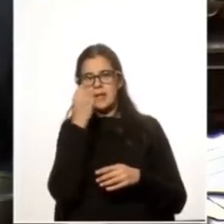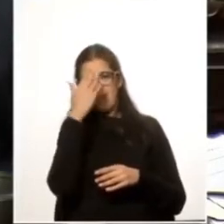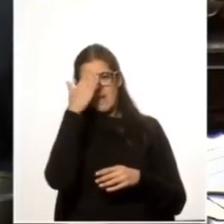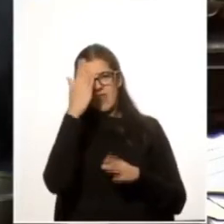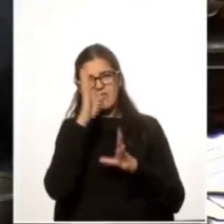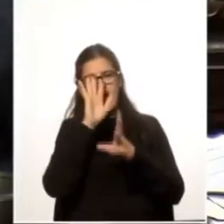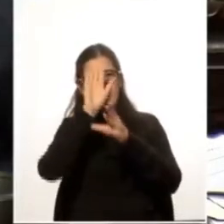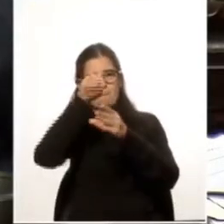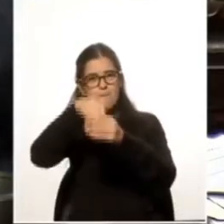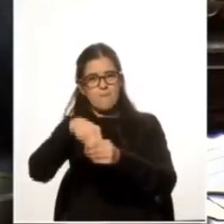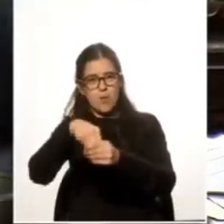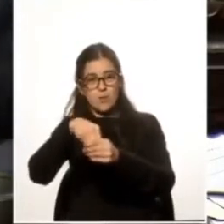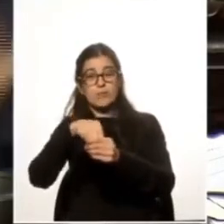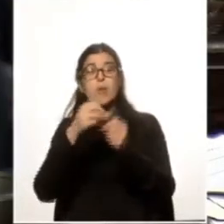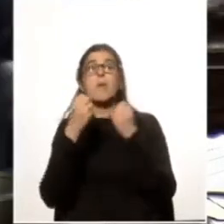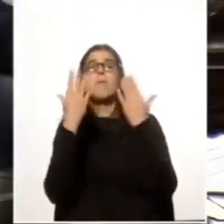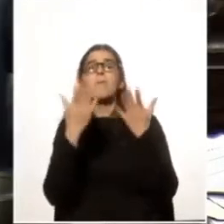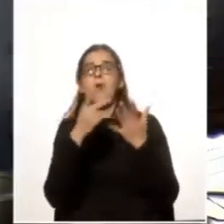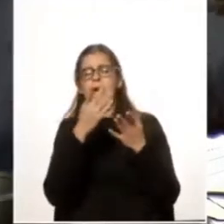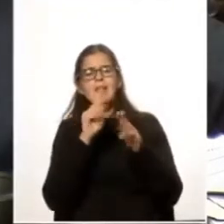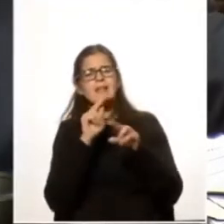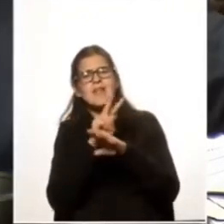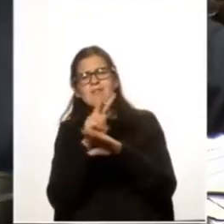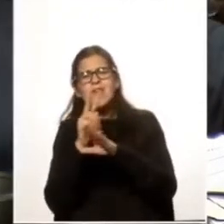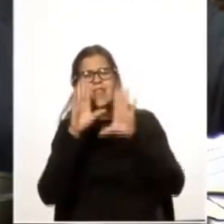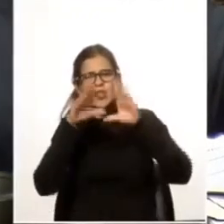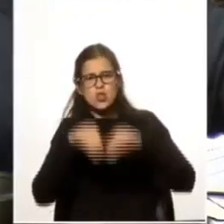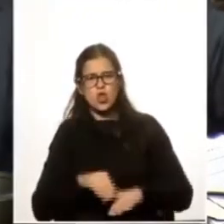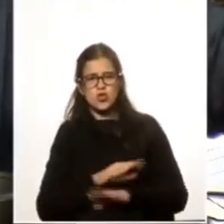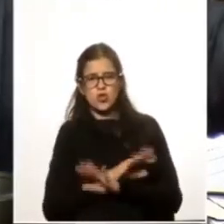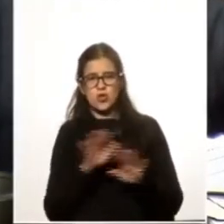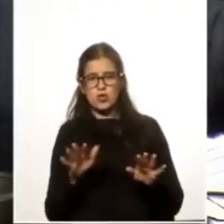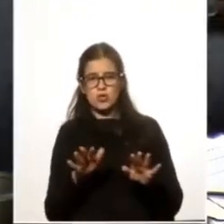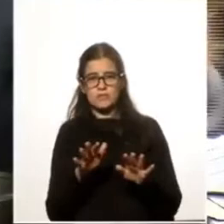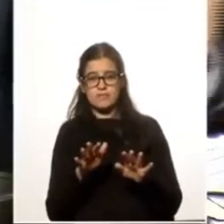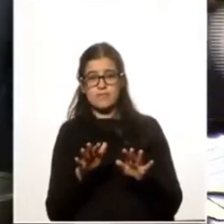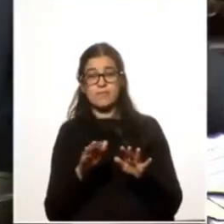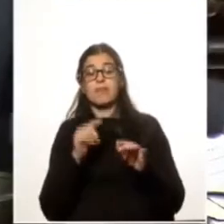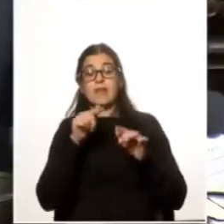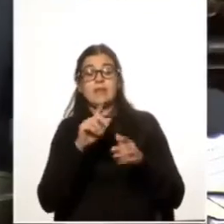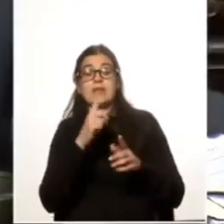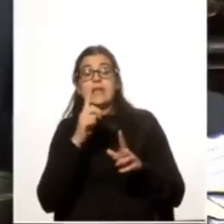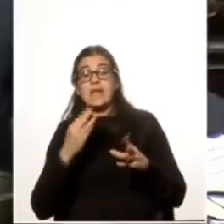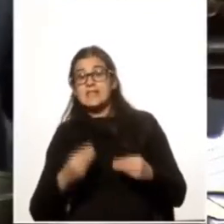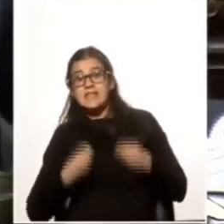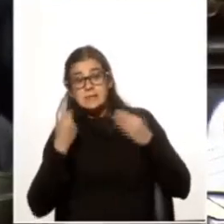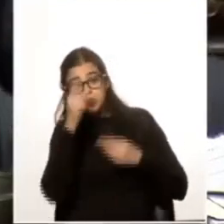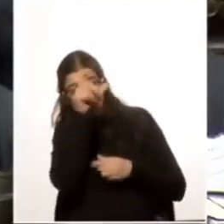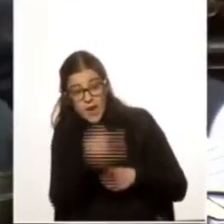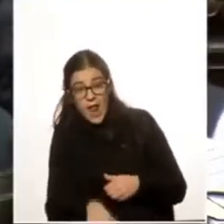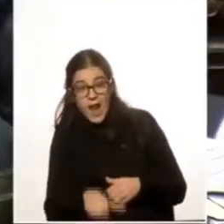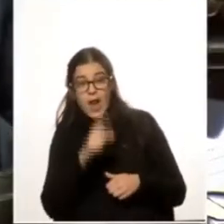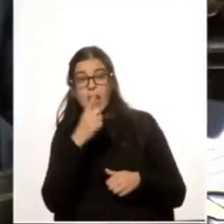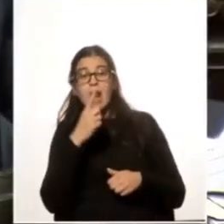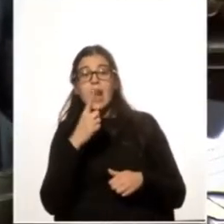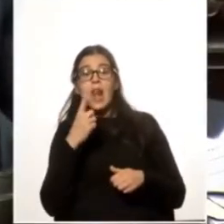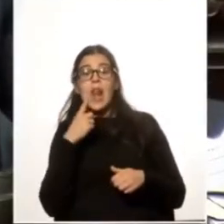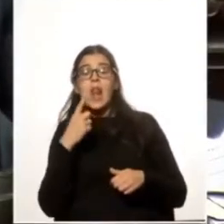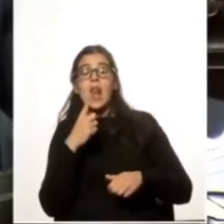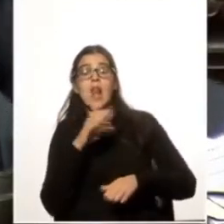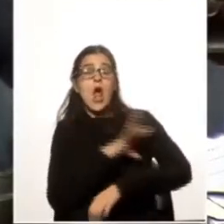el Frente Amplio. Porque defiende todo. Es excepcional. Godín.